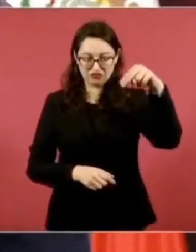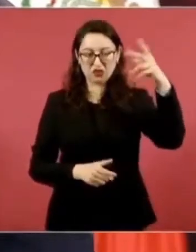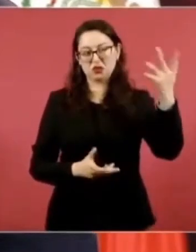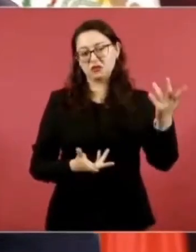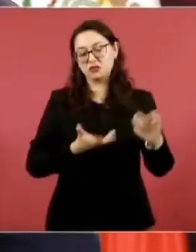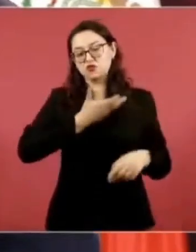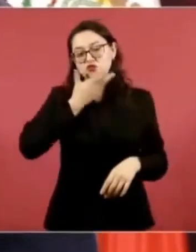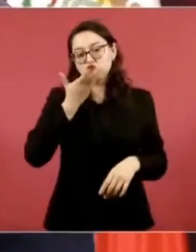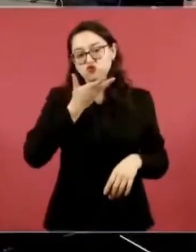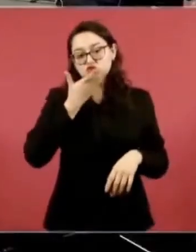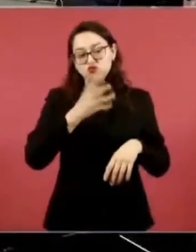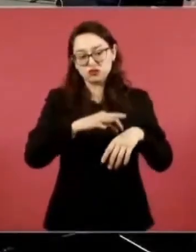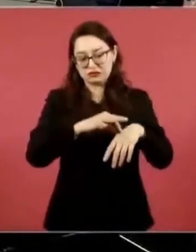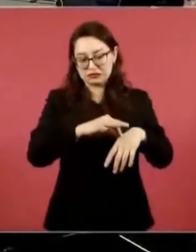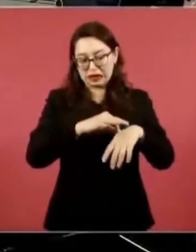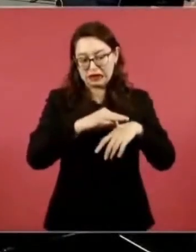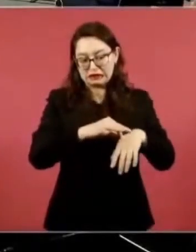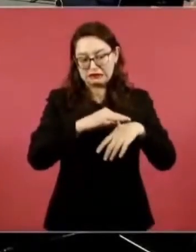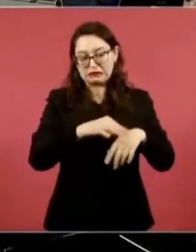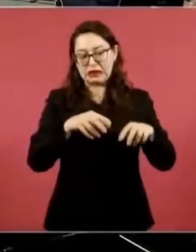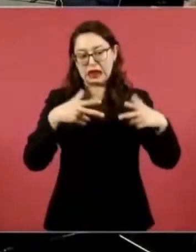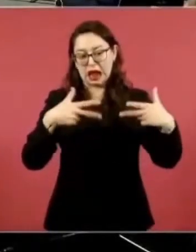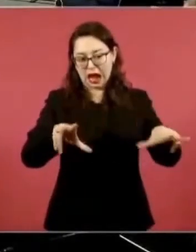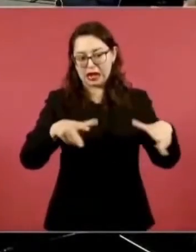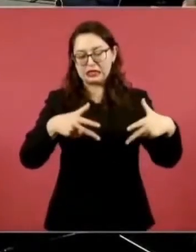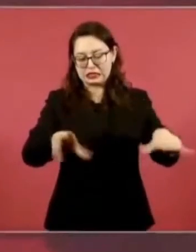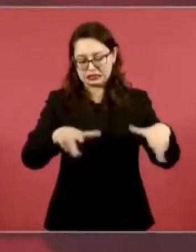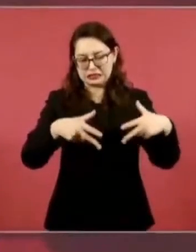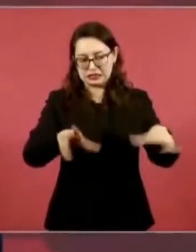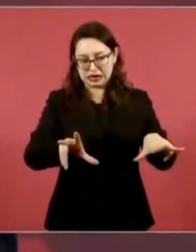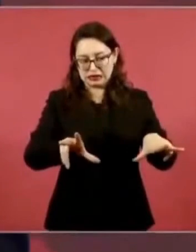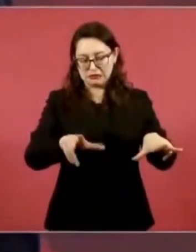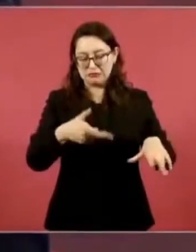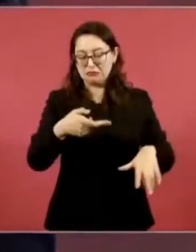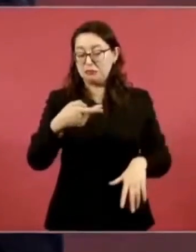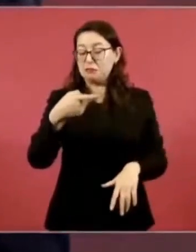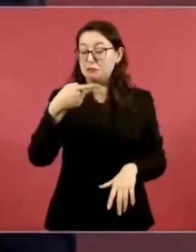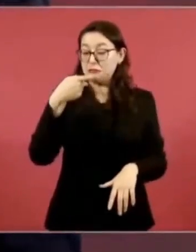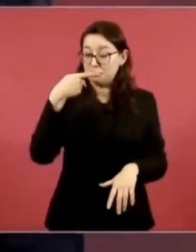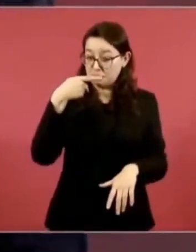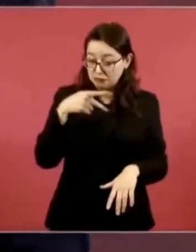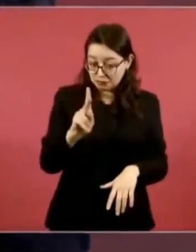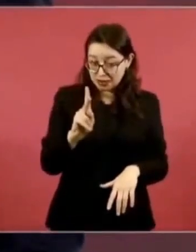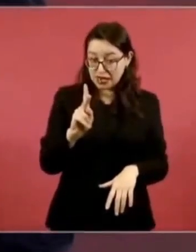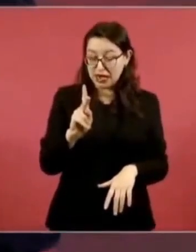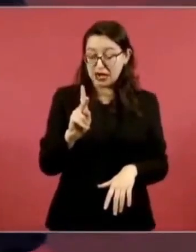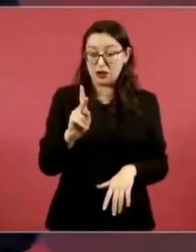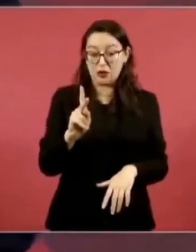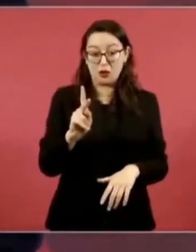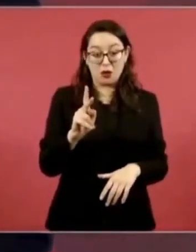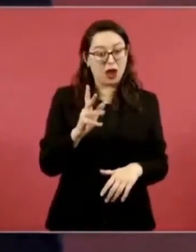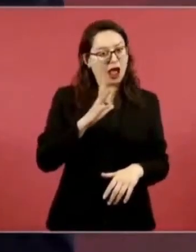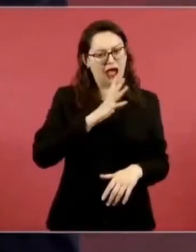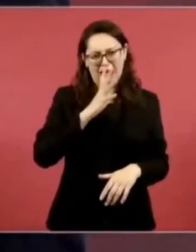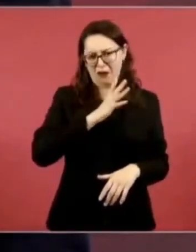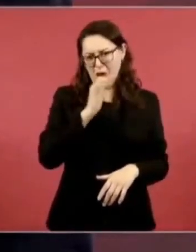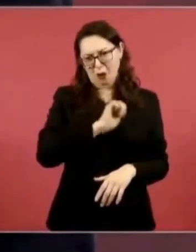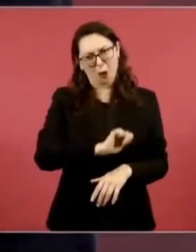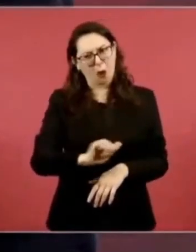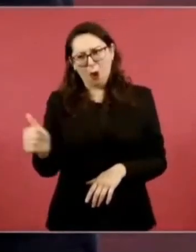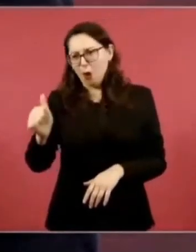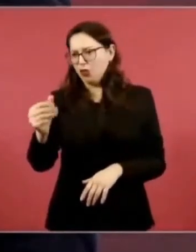carne, no es cierto, sí, la carne, la harina, pero muchísimas